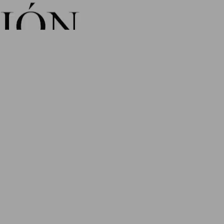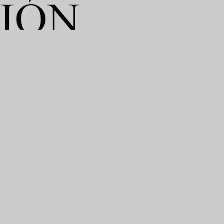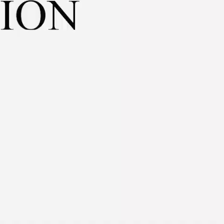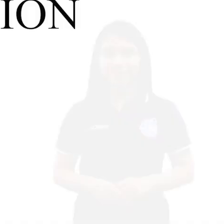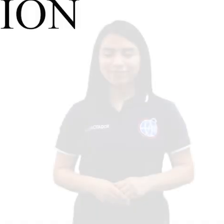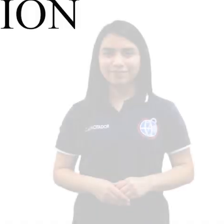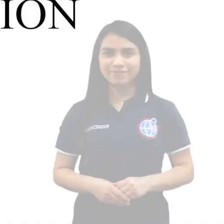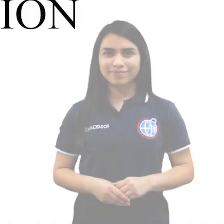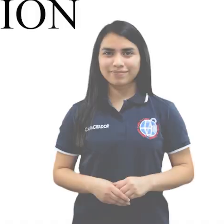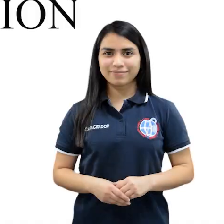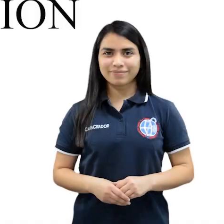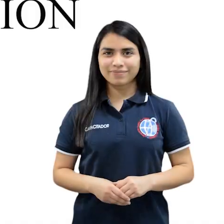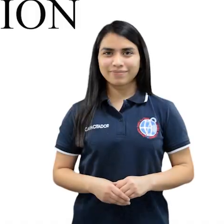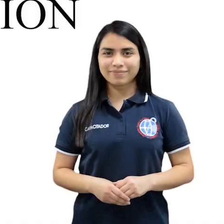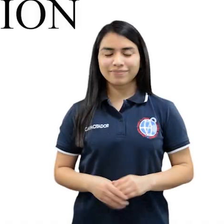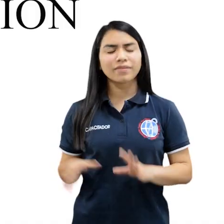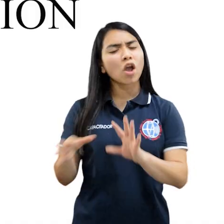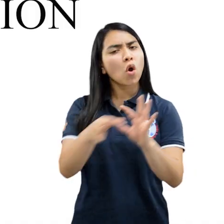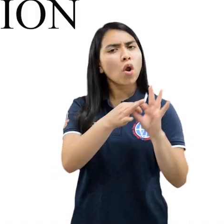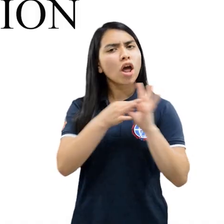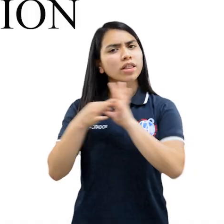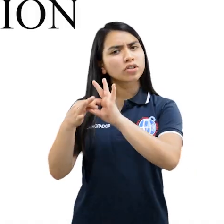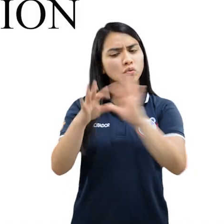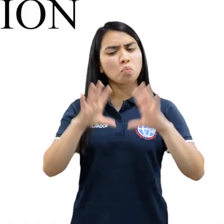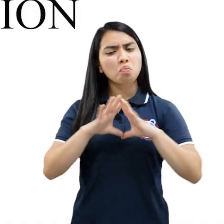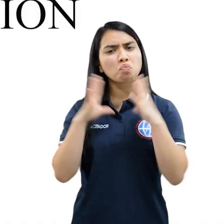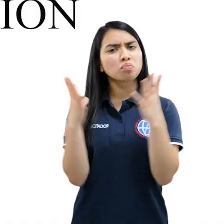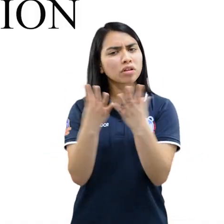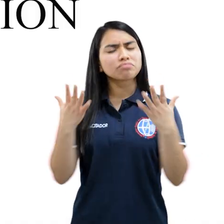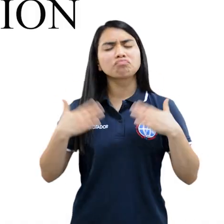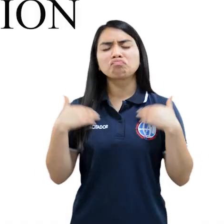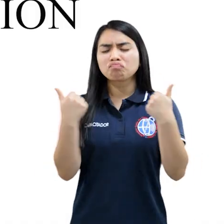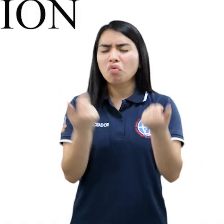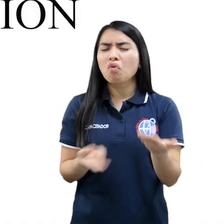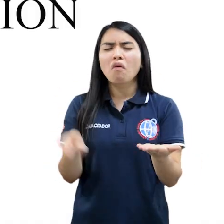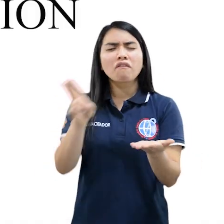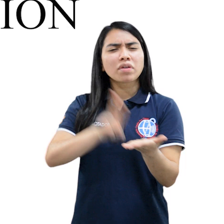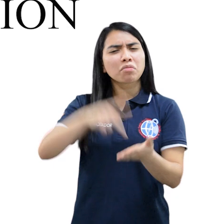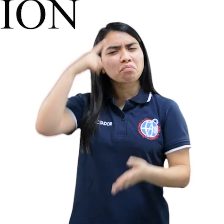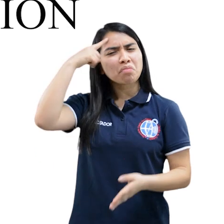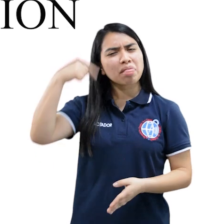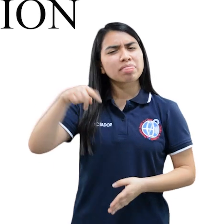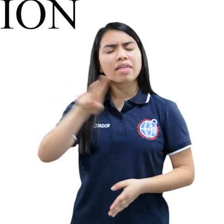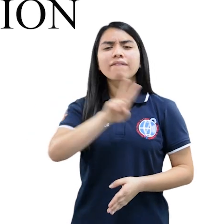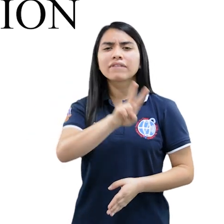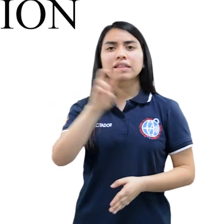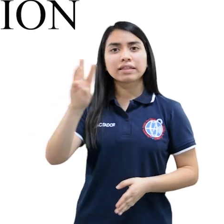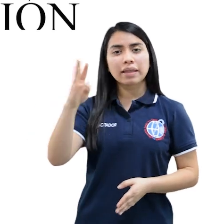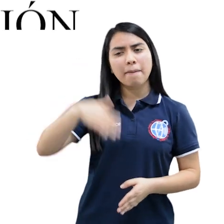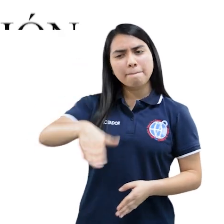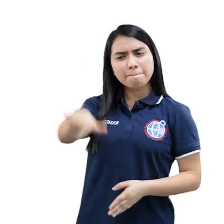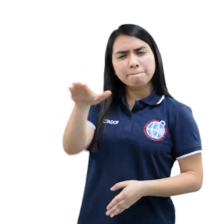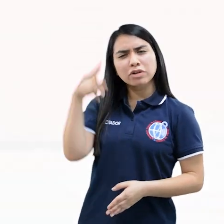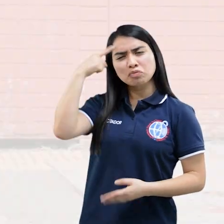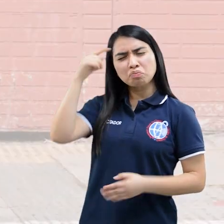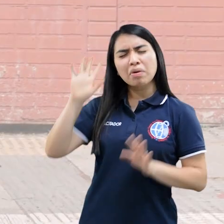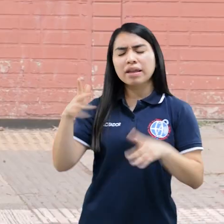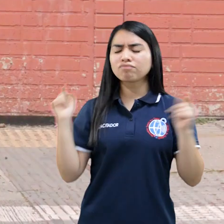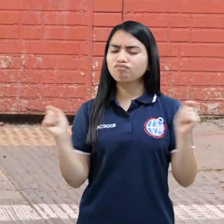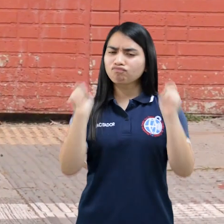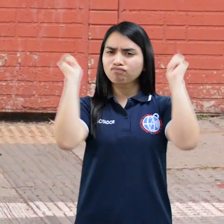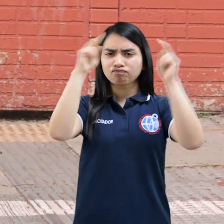La Organización Mundial de la Salud estableció el 23 de marzo para conmemorar el Día Mundial de la Rehabilitación.